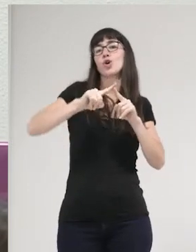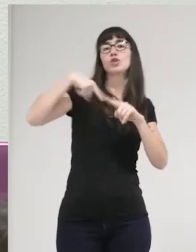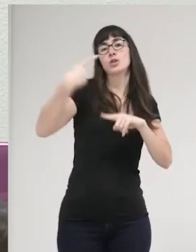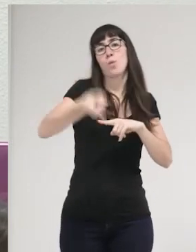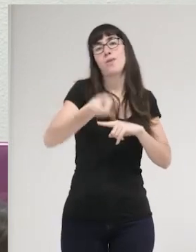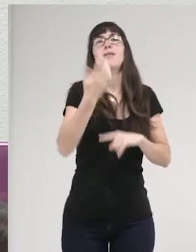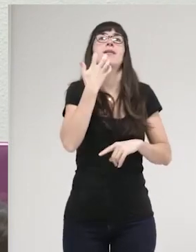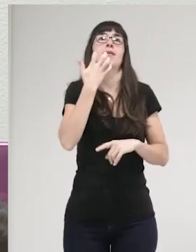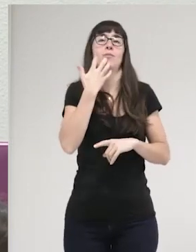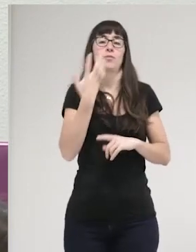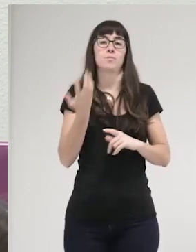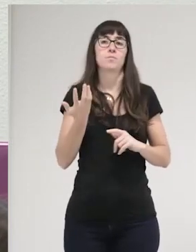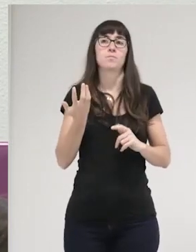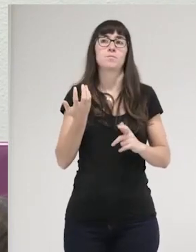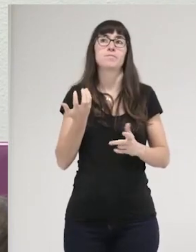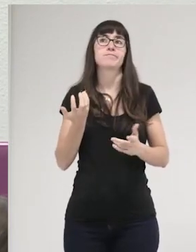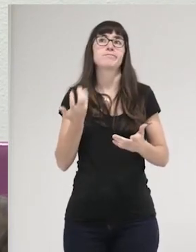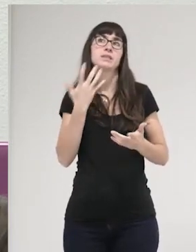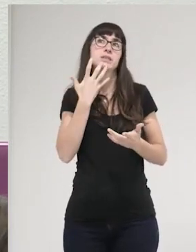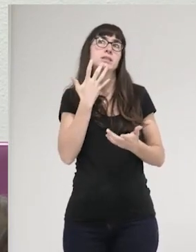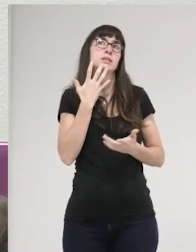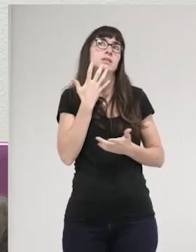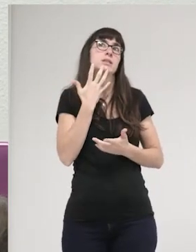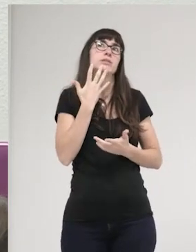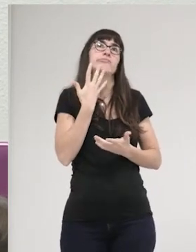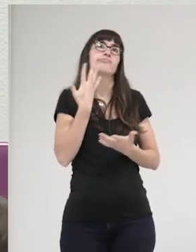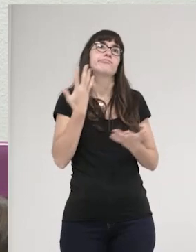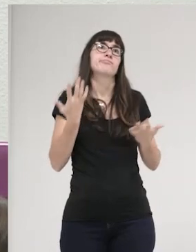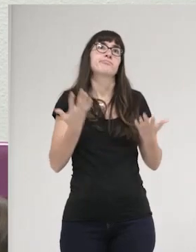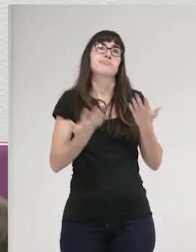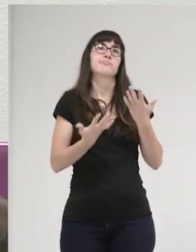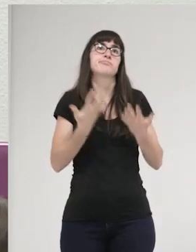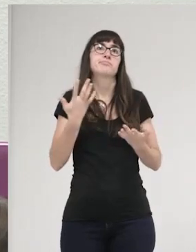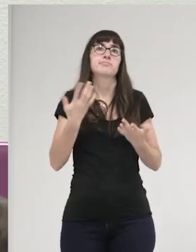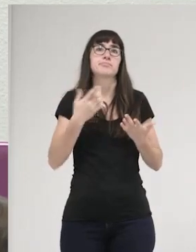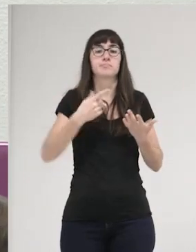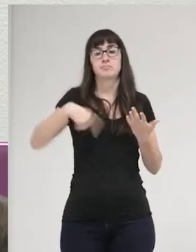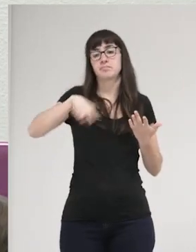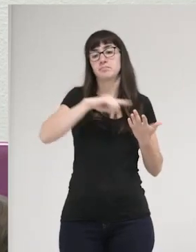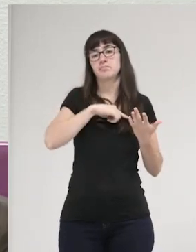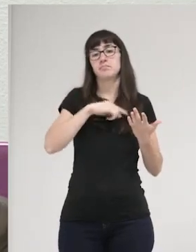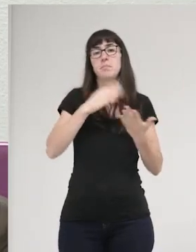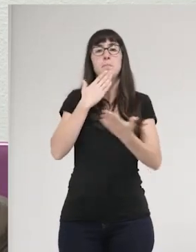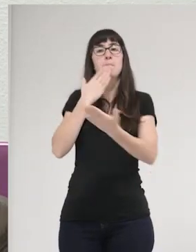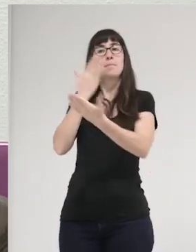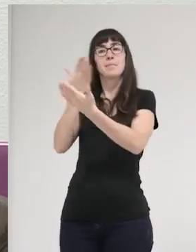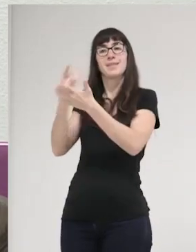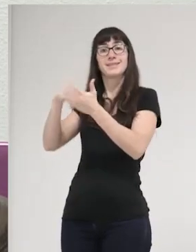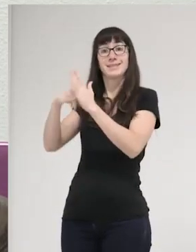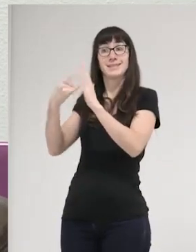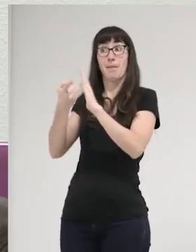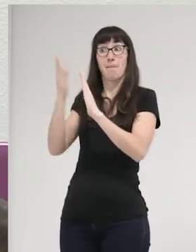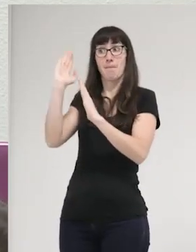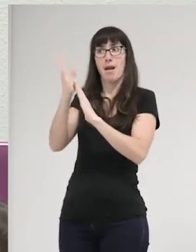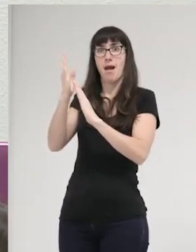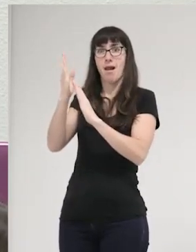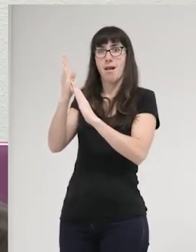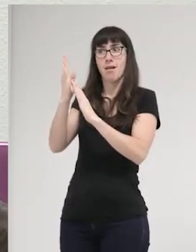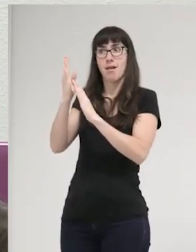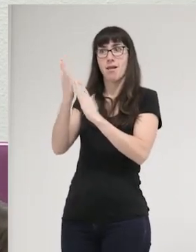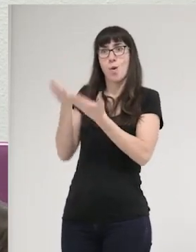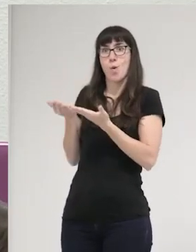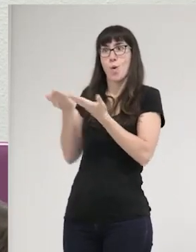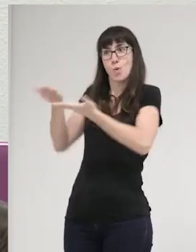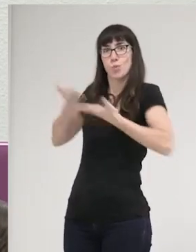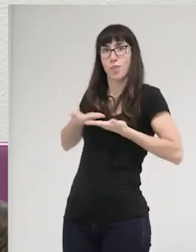cuando pedimos directamente al sistema penal la intervención para